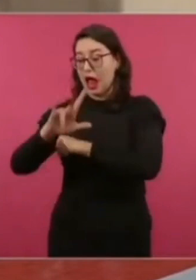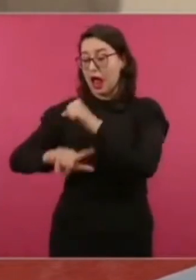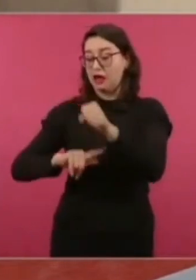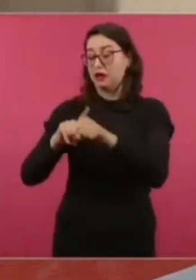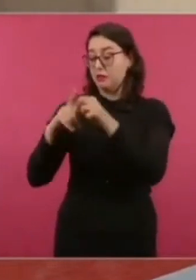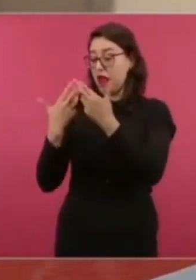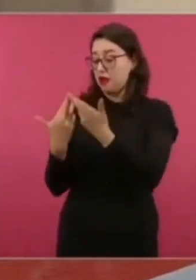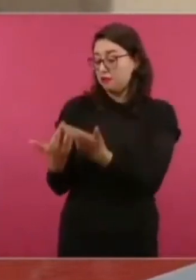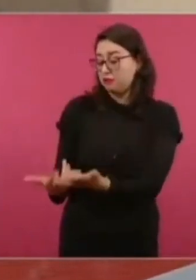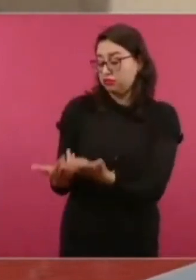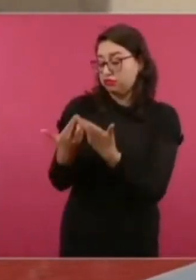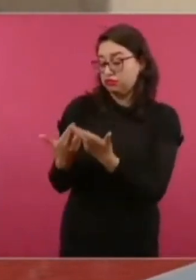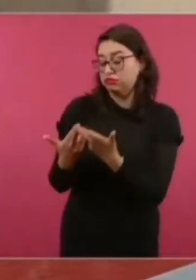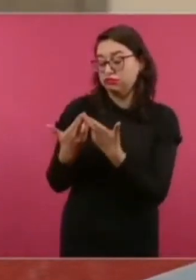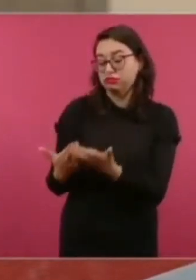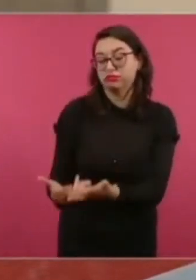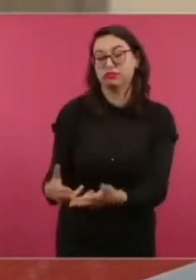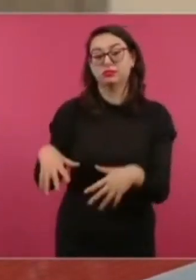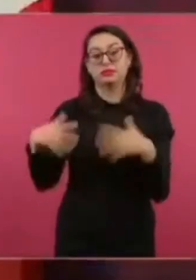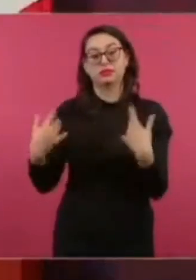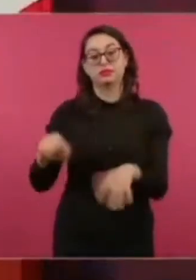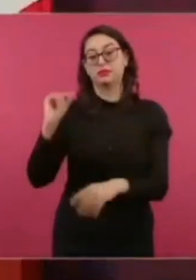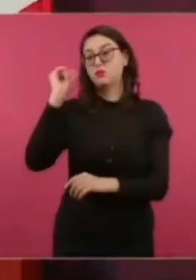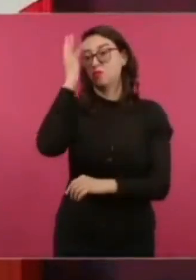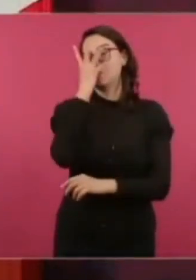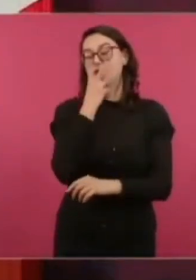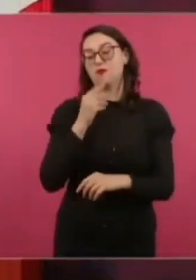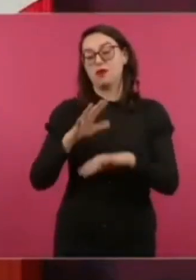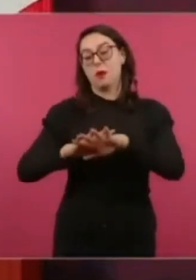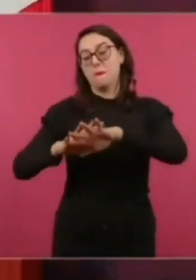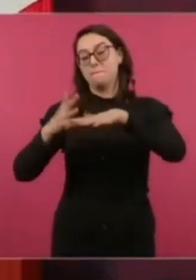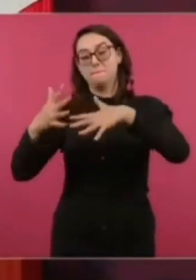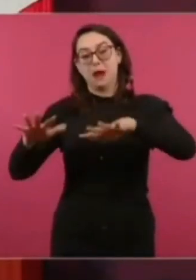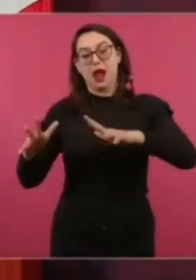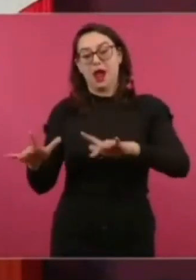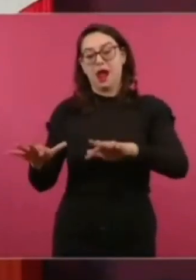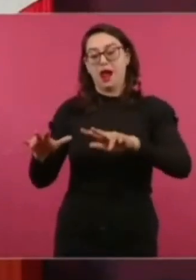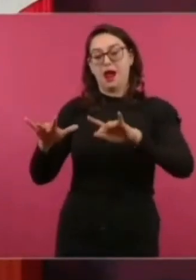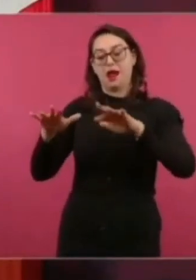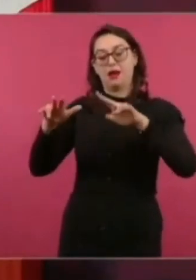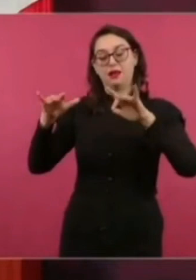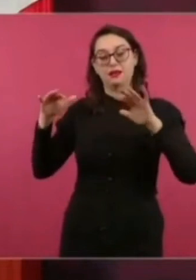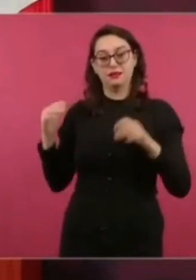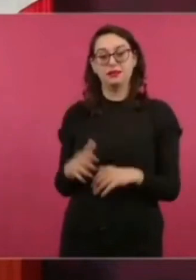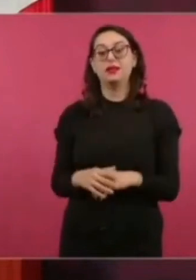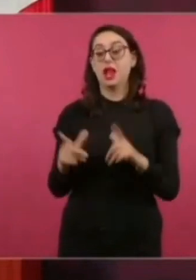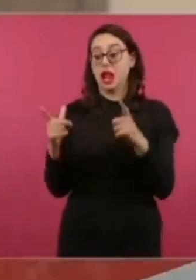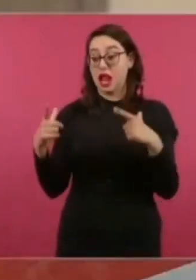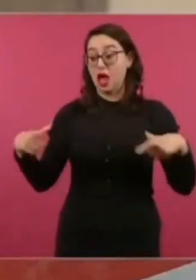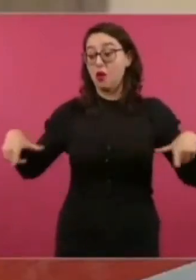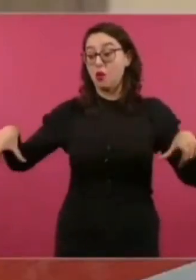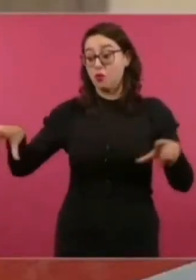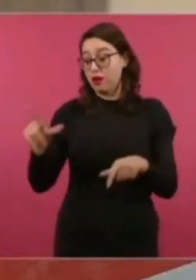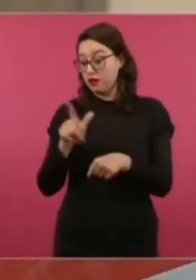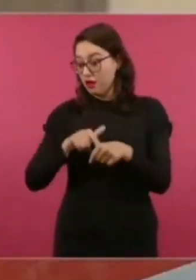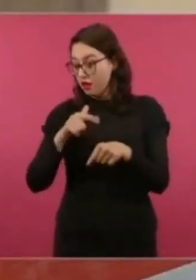el hermoso litoral del mar Caribe y sus lagunas de hasta siete colores.